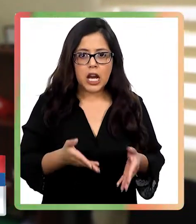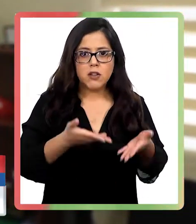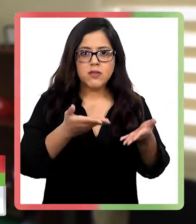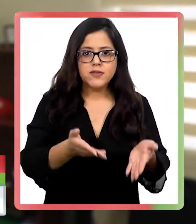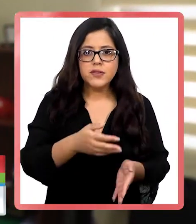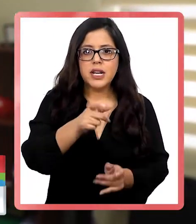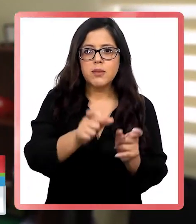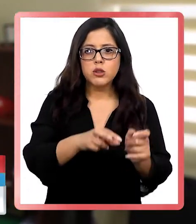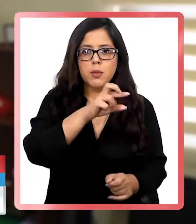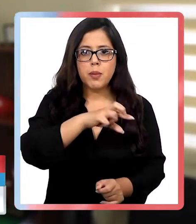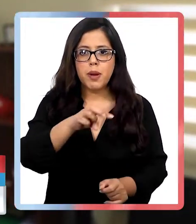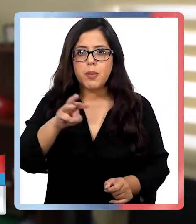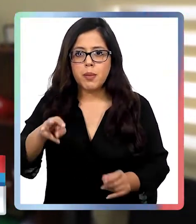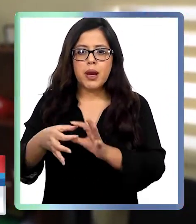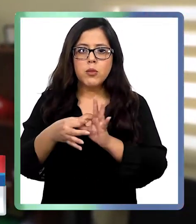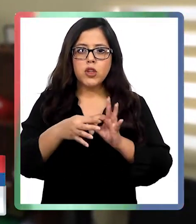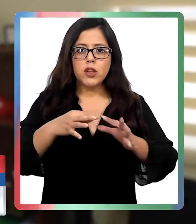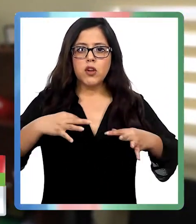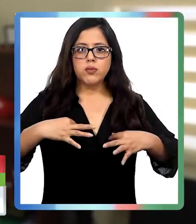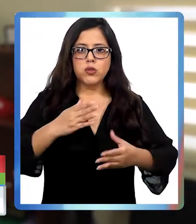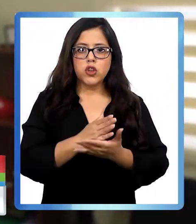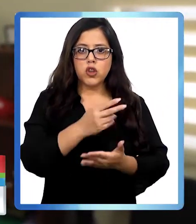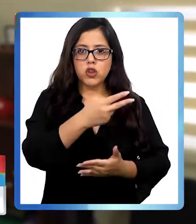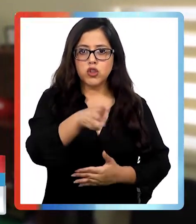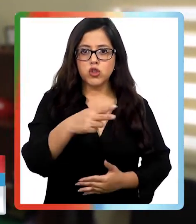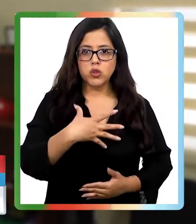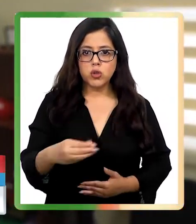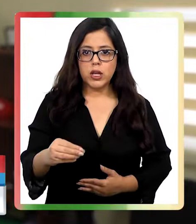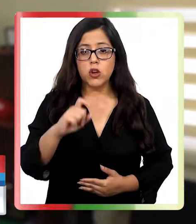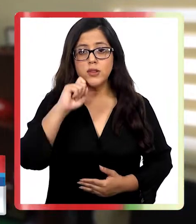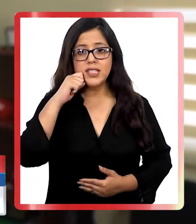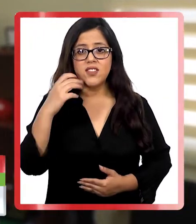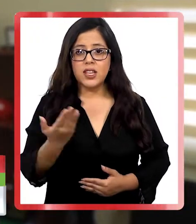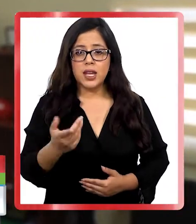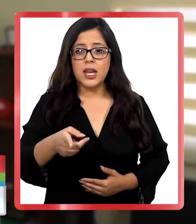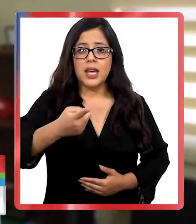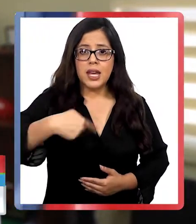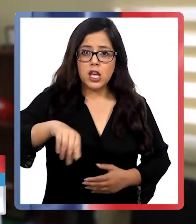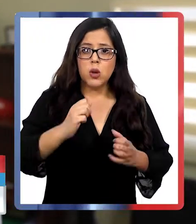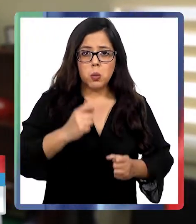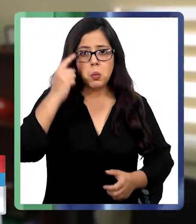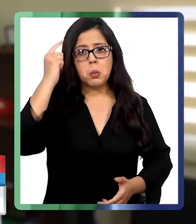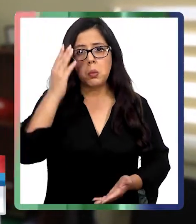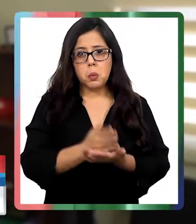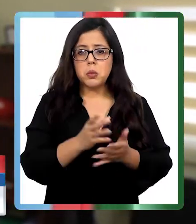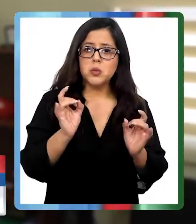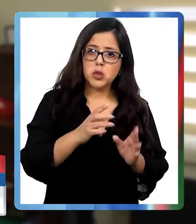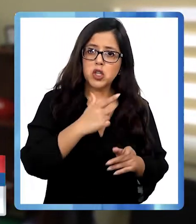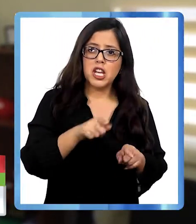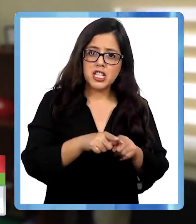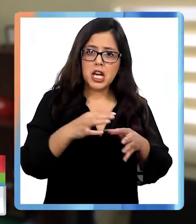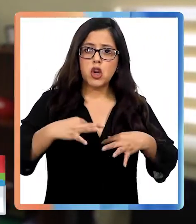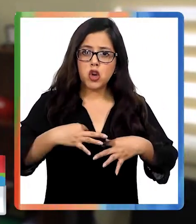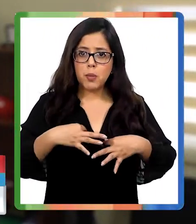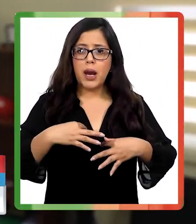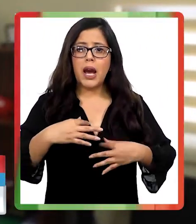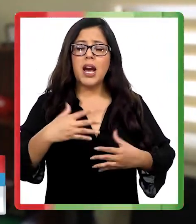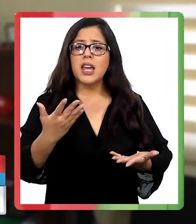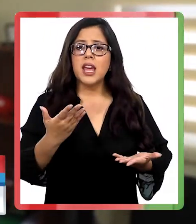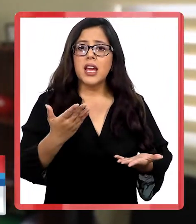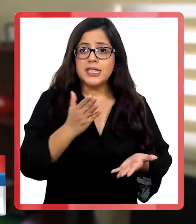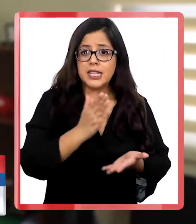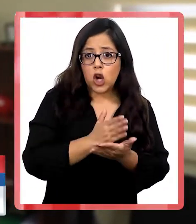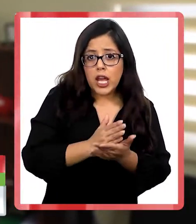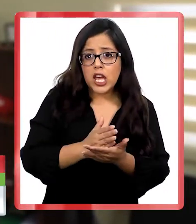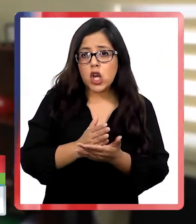respecto del uniforme de sus hijos. Esto quiere decir que ellos podrán tomar la decisión si quieren ir con el uniforme, si quieren ir con buzo o si